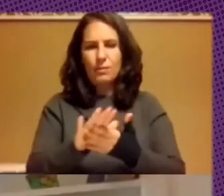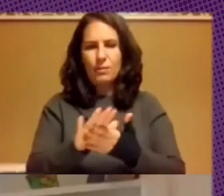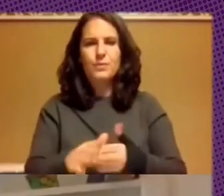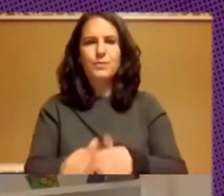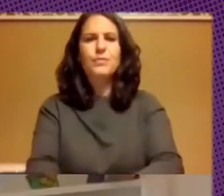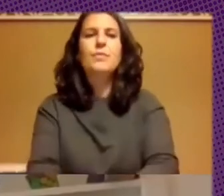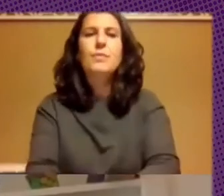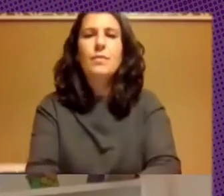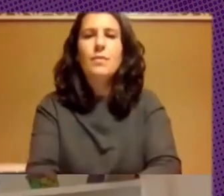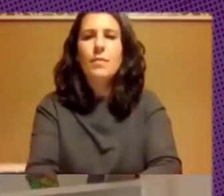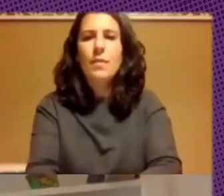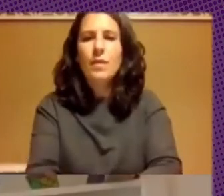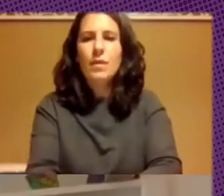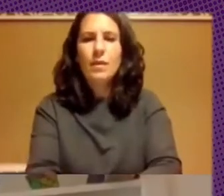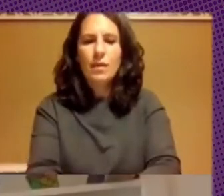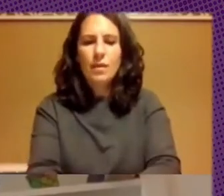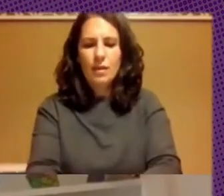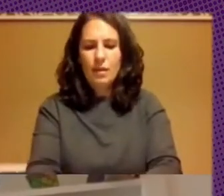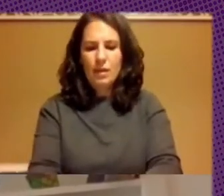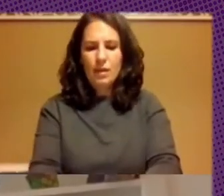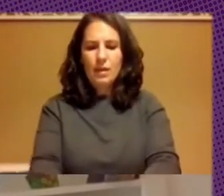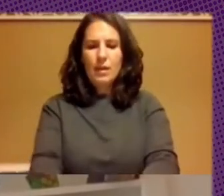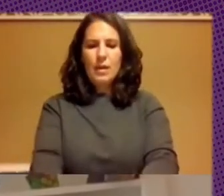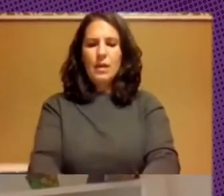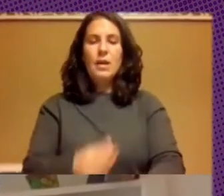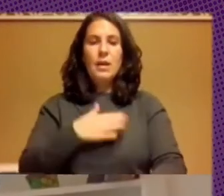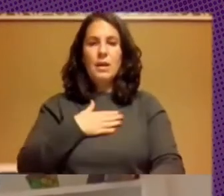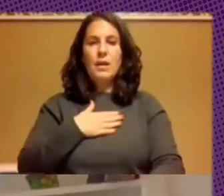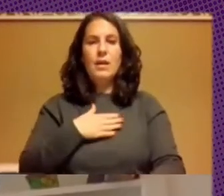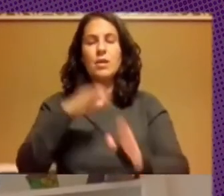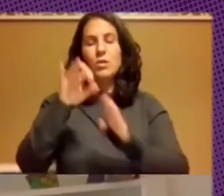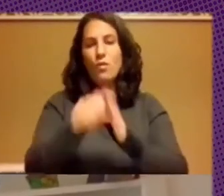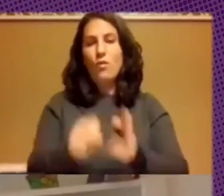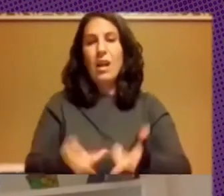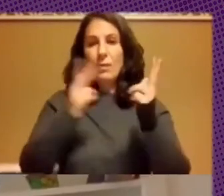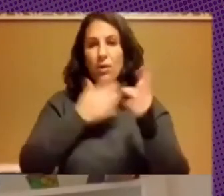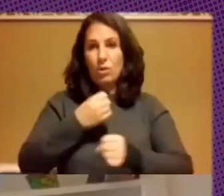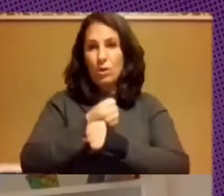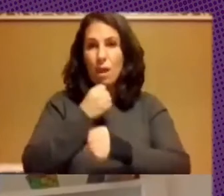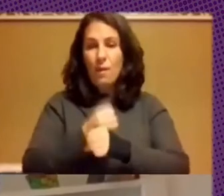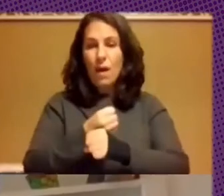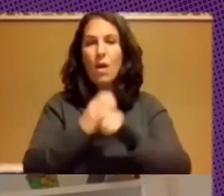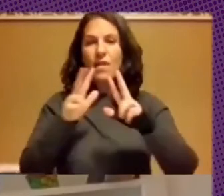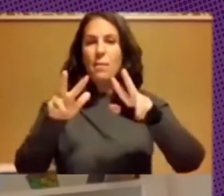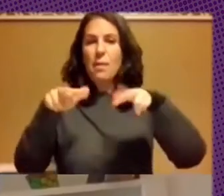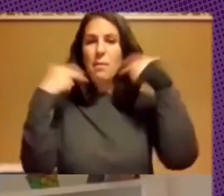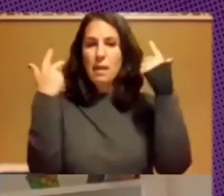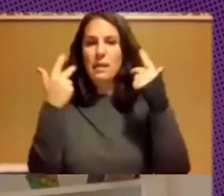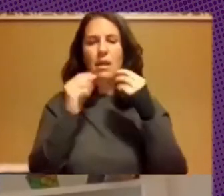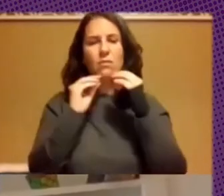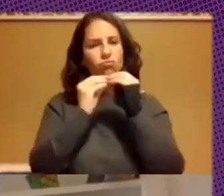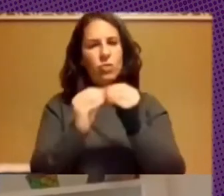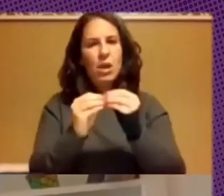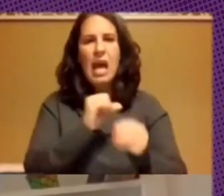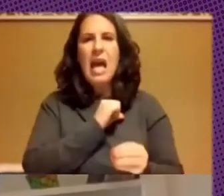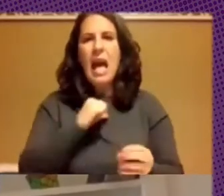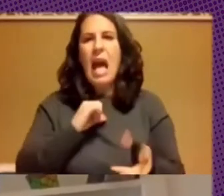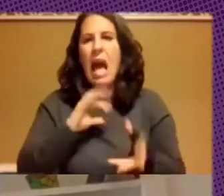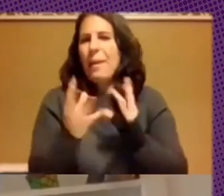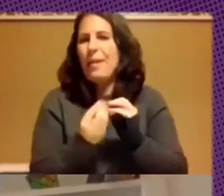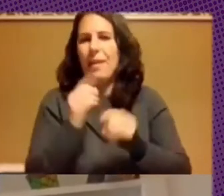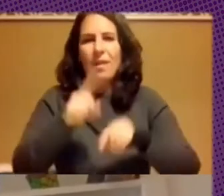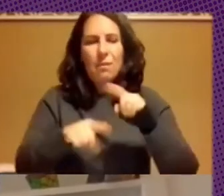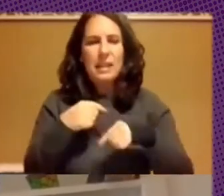que en nuestro caso el trabajo con software libre nos permitió un desarrollo a medida de acuerdo a las